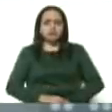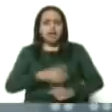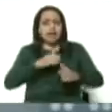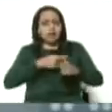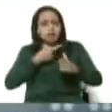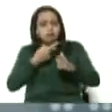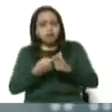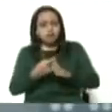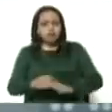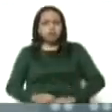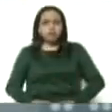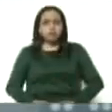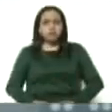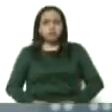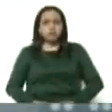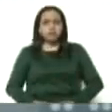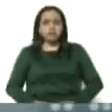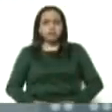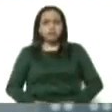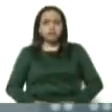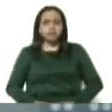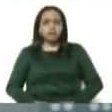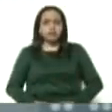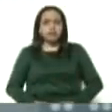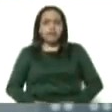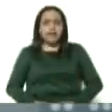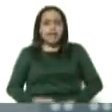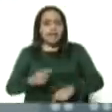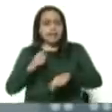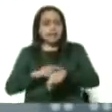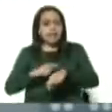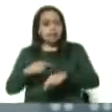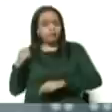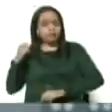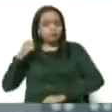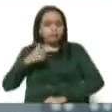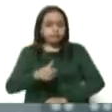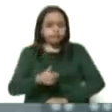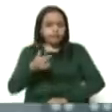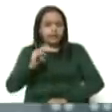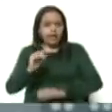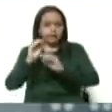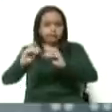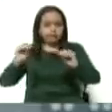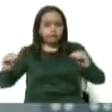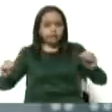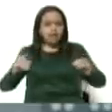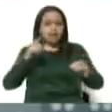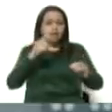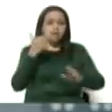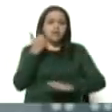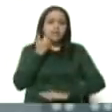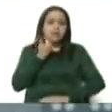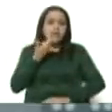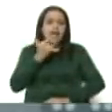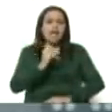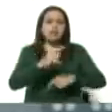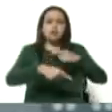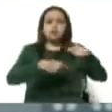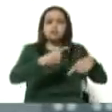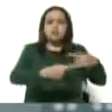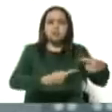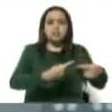ya eso es algo que hace tiempo que se abandonó como premisa que era una enfermedad que afectaba a la tercera edad